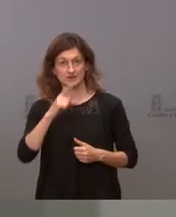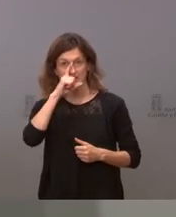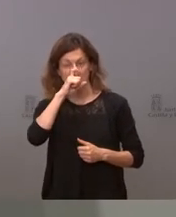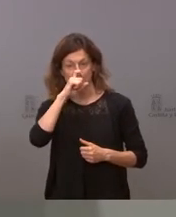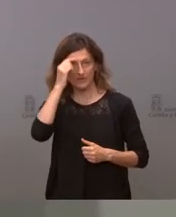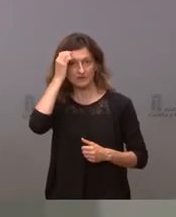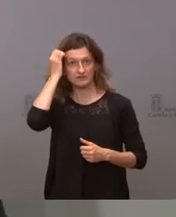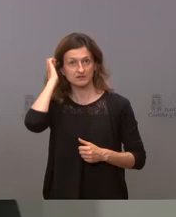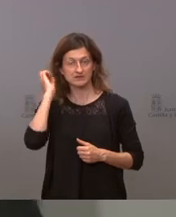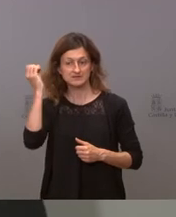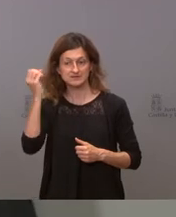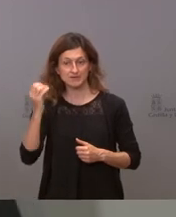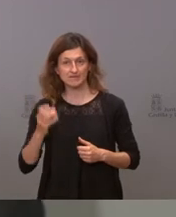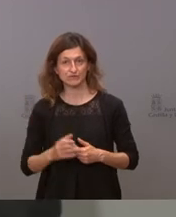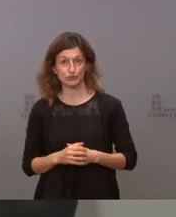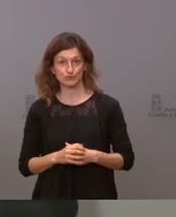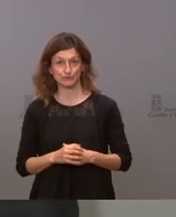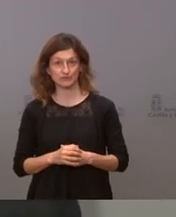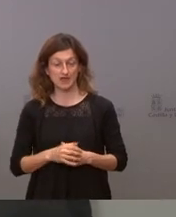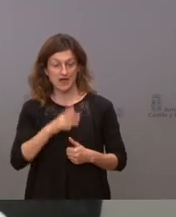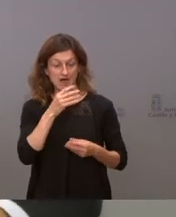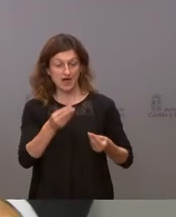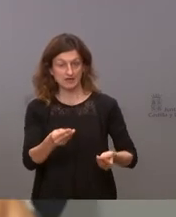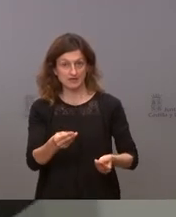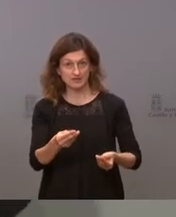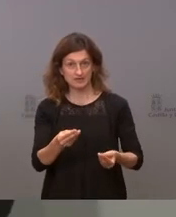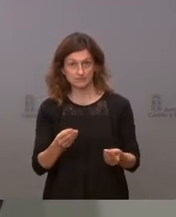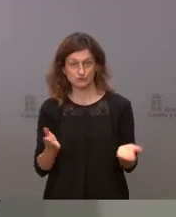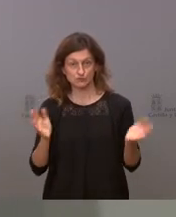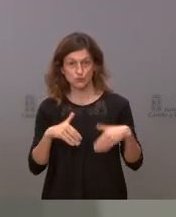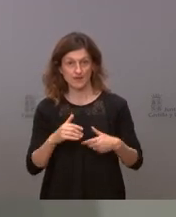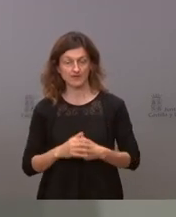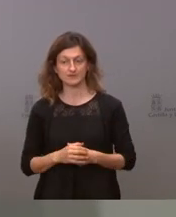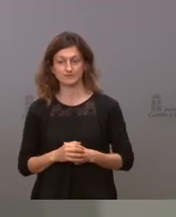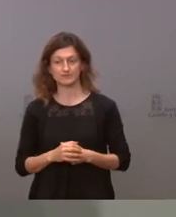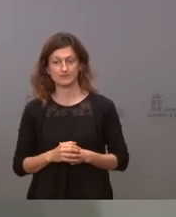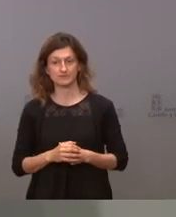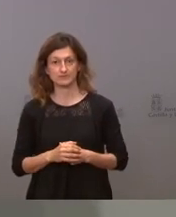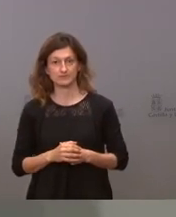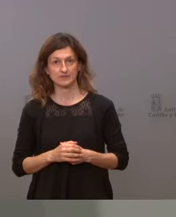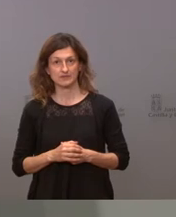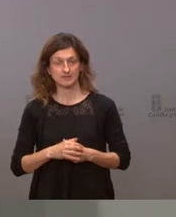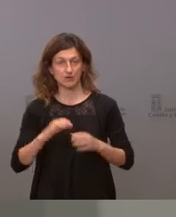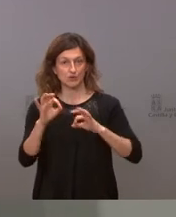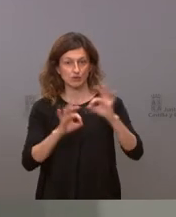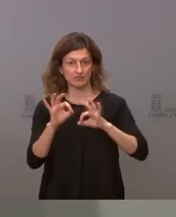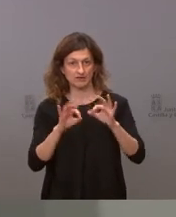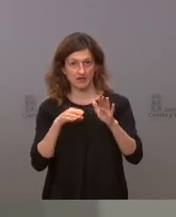está en el semáforo es decir que no tengo aquí el semáforo pero las restricciones los aforos